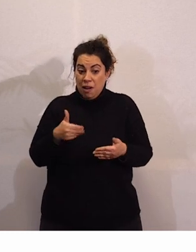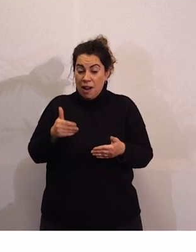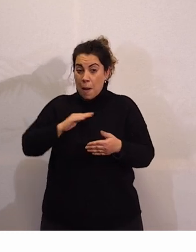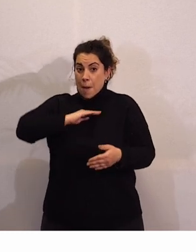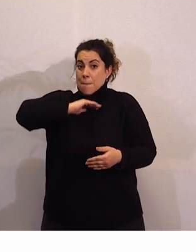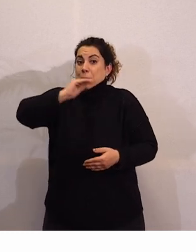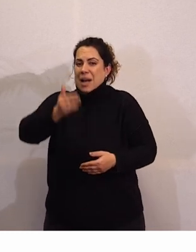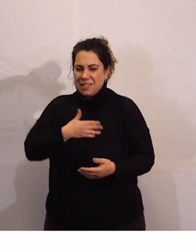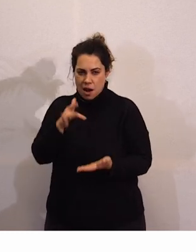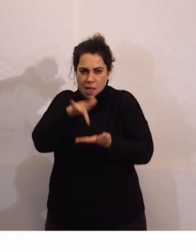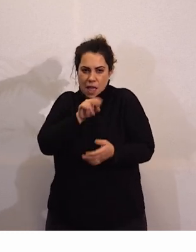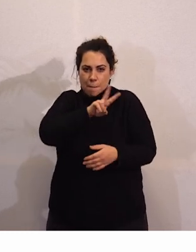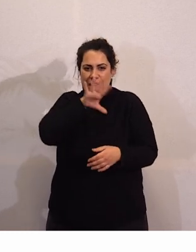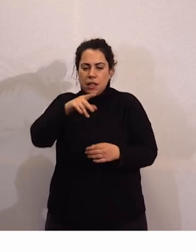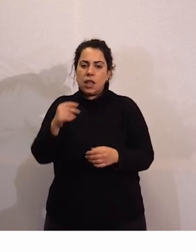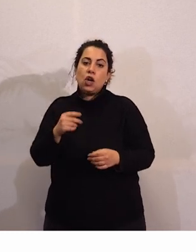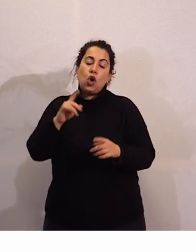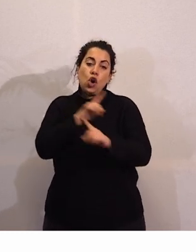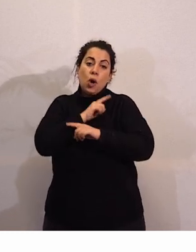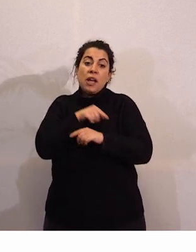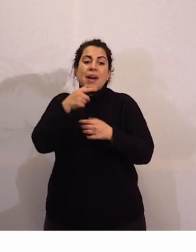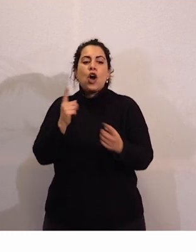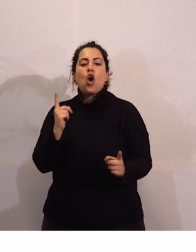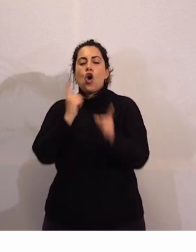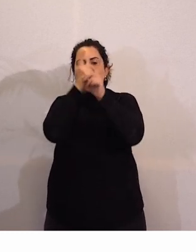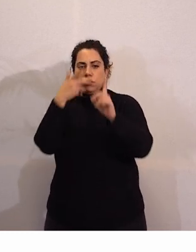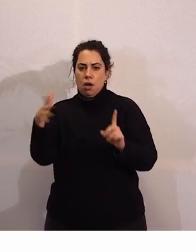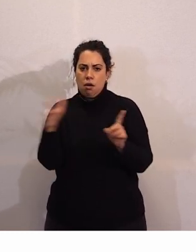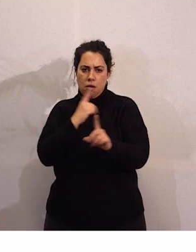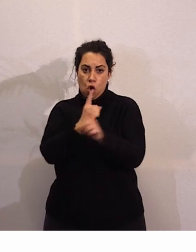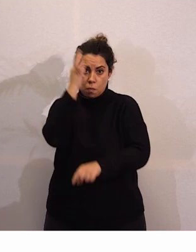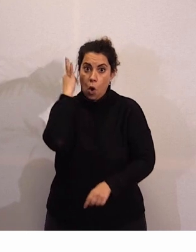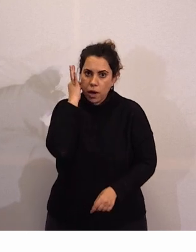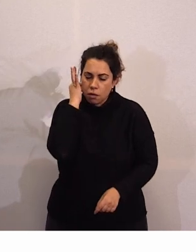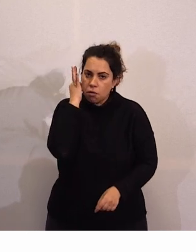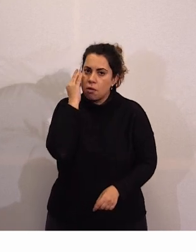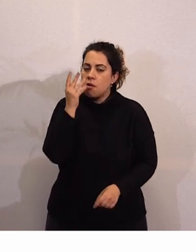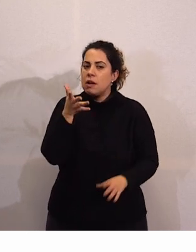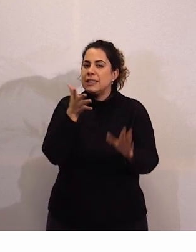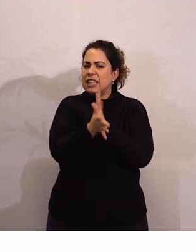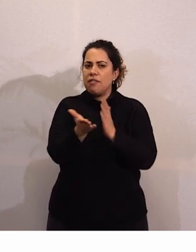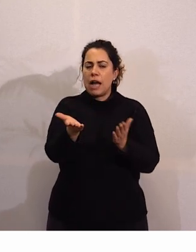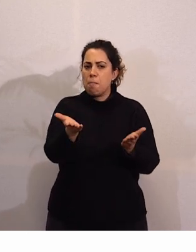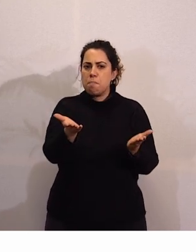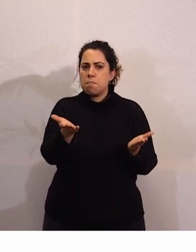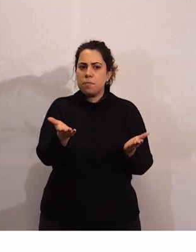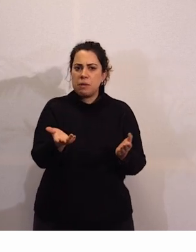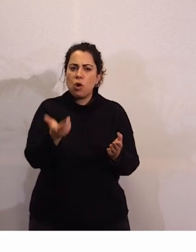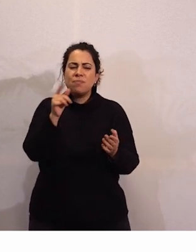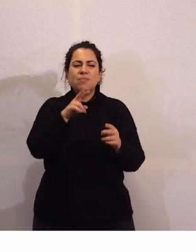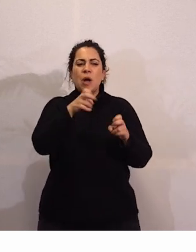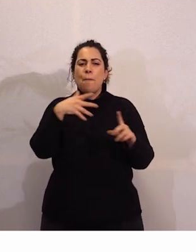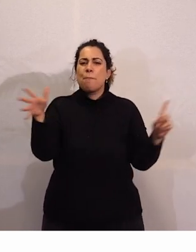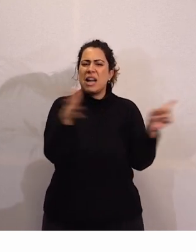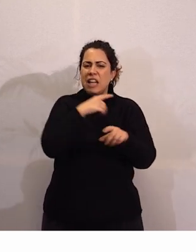contra las violencias machistas condenar condenar y esto todo tipo de maltrato